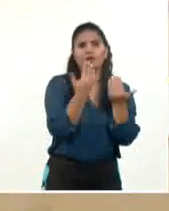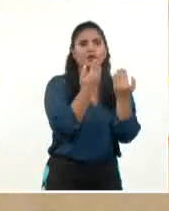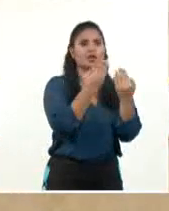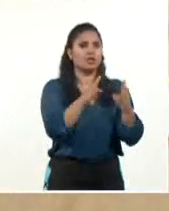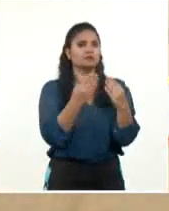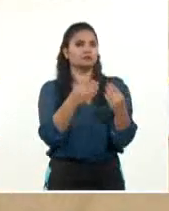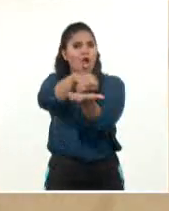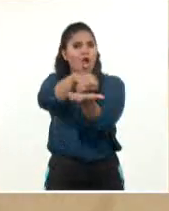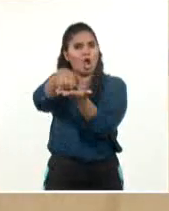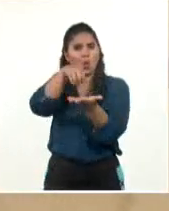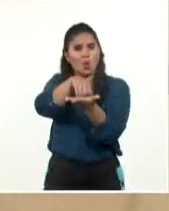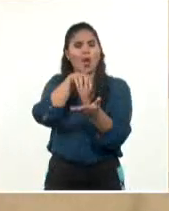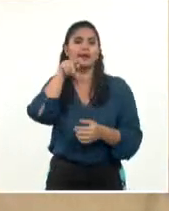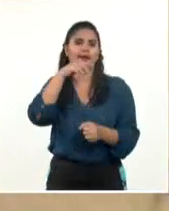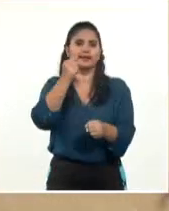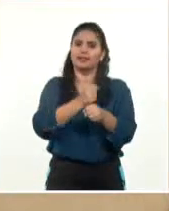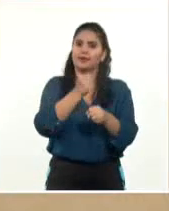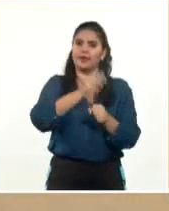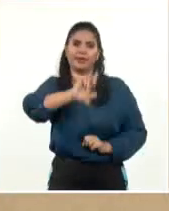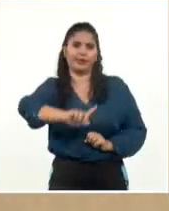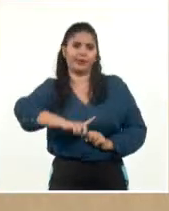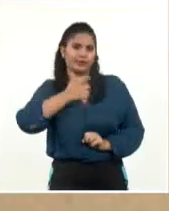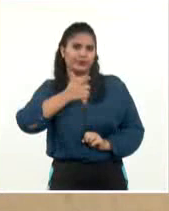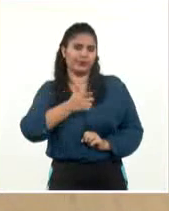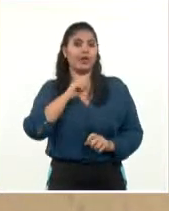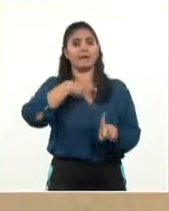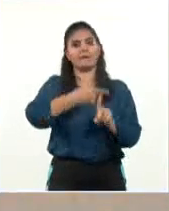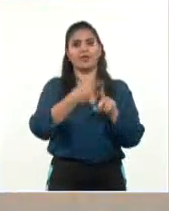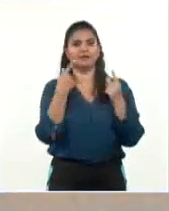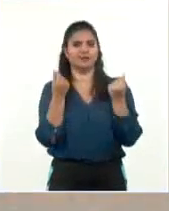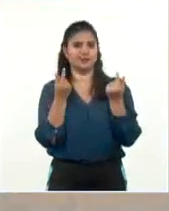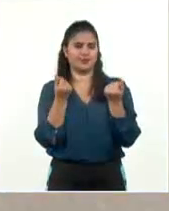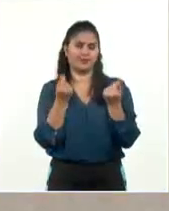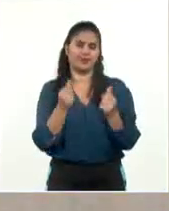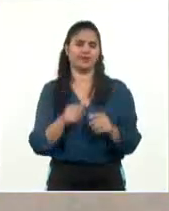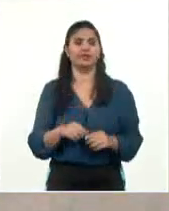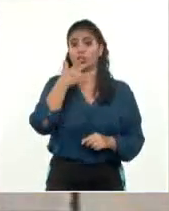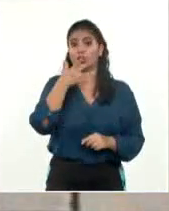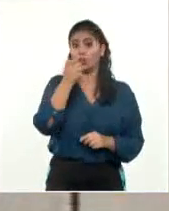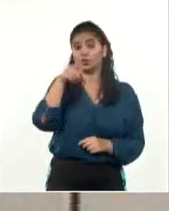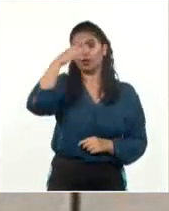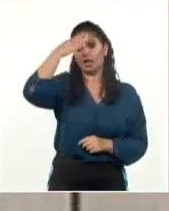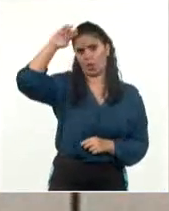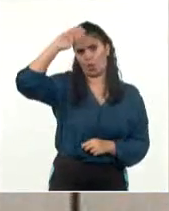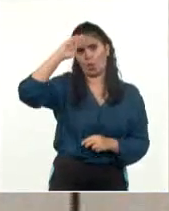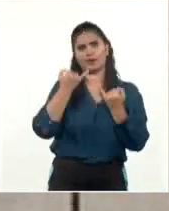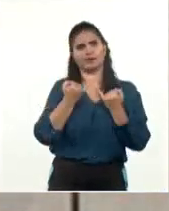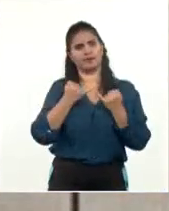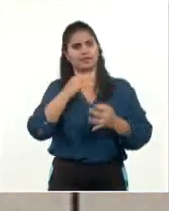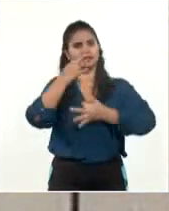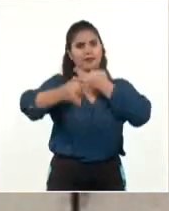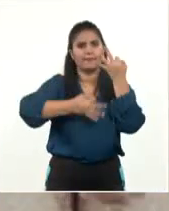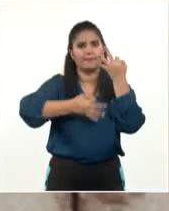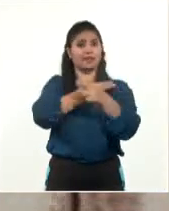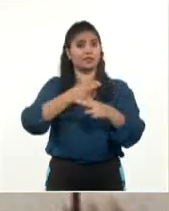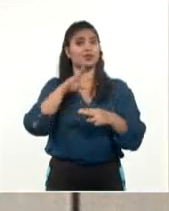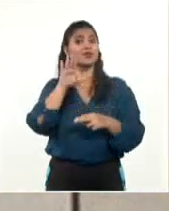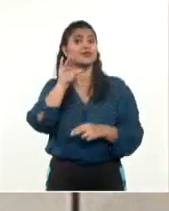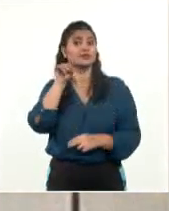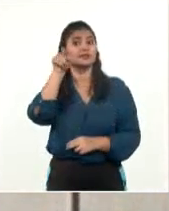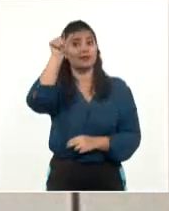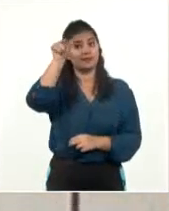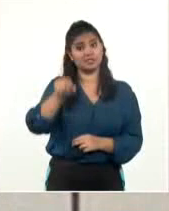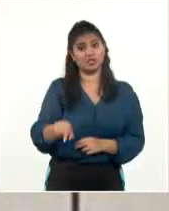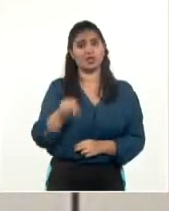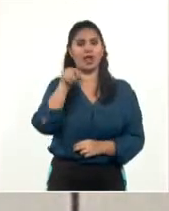desarrollo de las artes y la economía. Devino amante, apasionado de la independencia, narra la historia que el ilustre caballero era